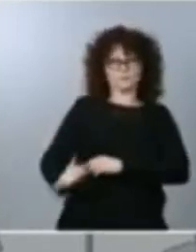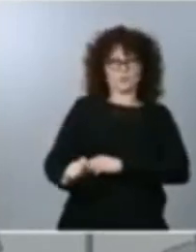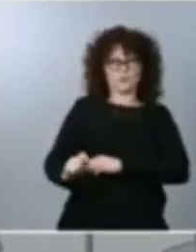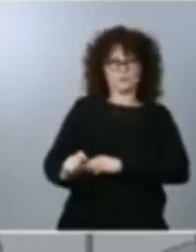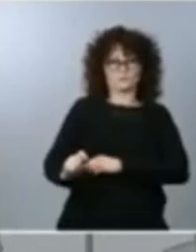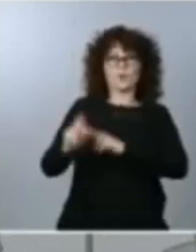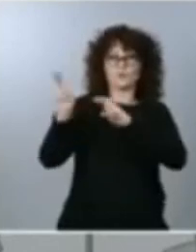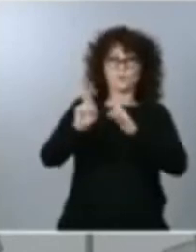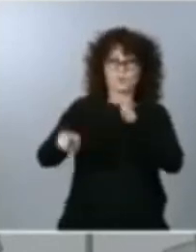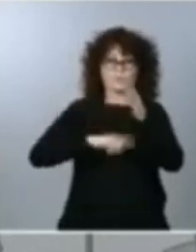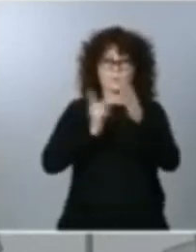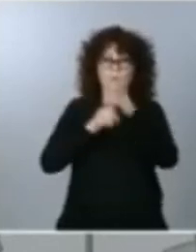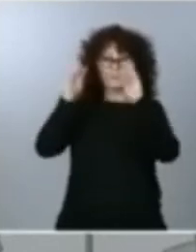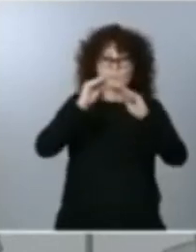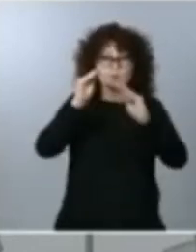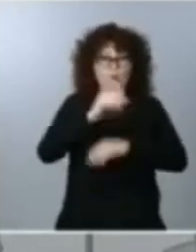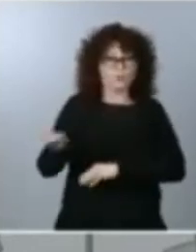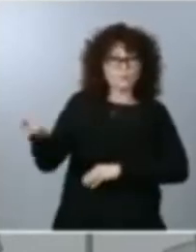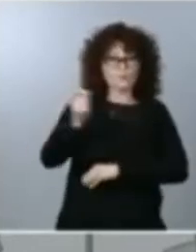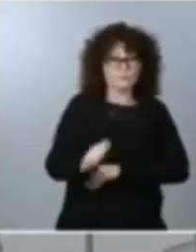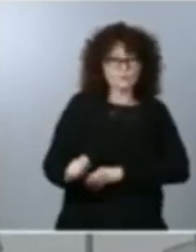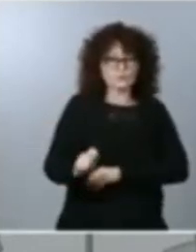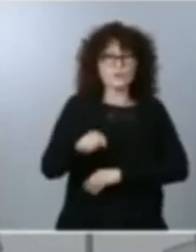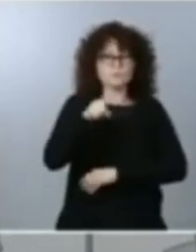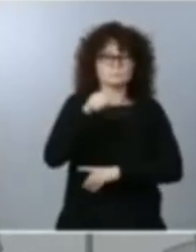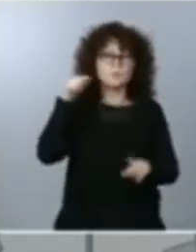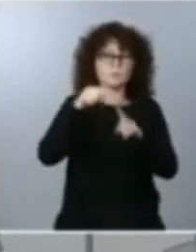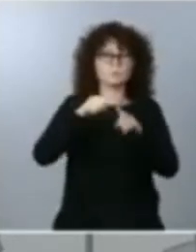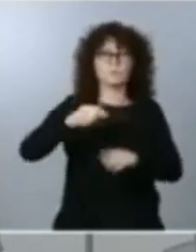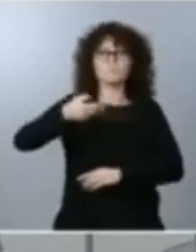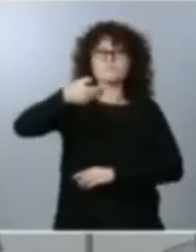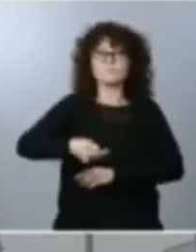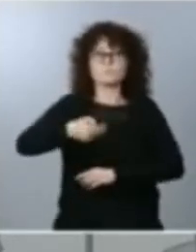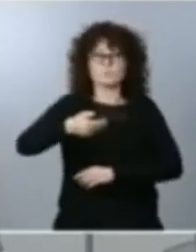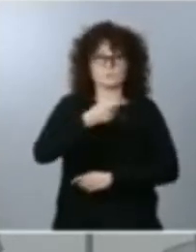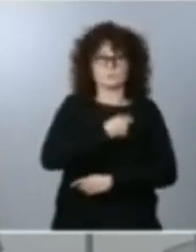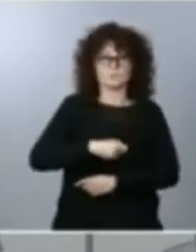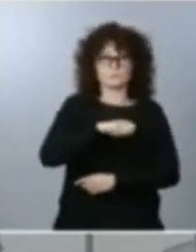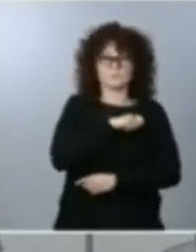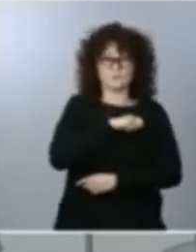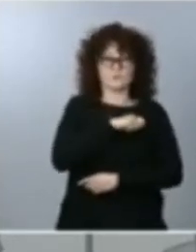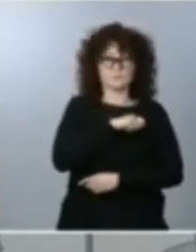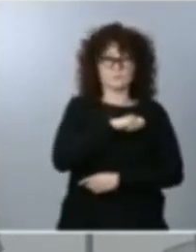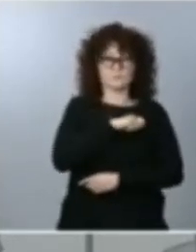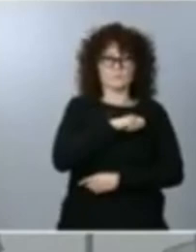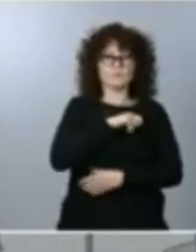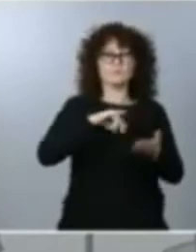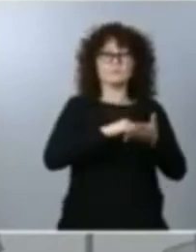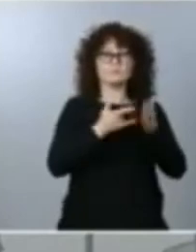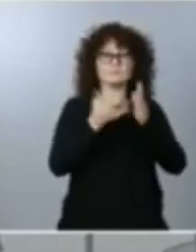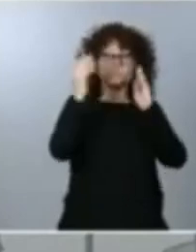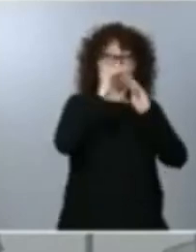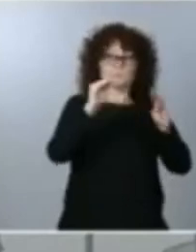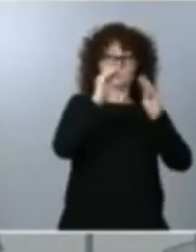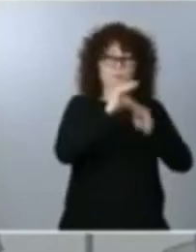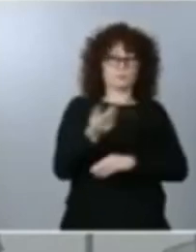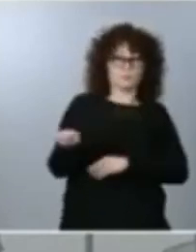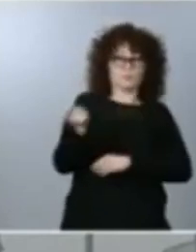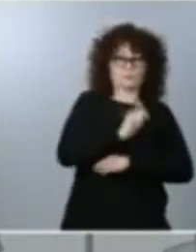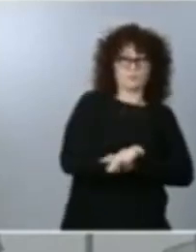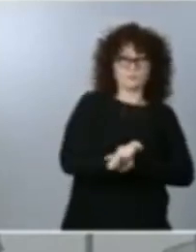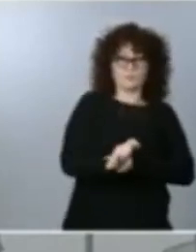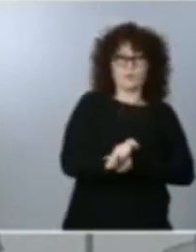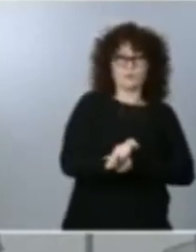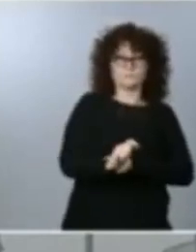profesional que va a hacer algo muy importante en nuestro país va a unir los sistemas de formación profesional para